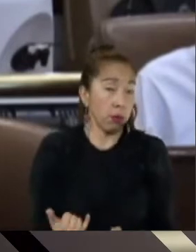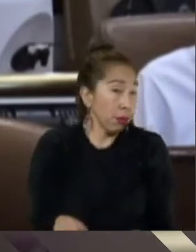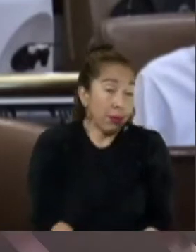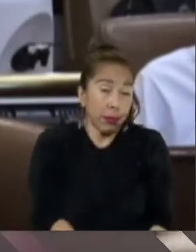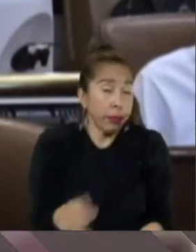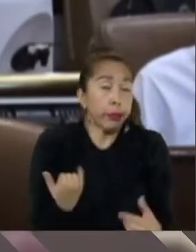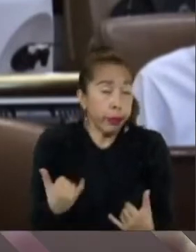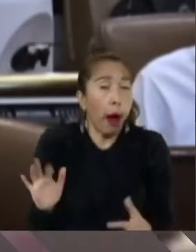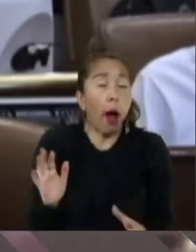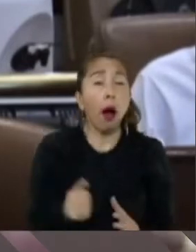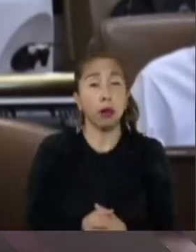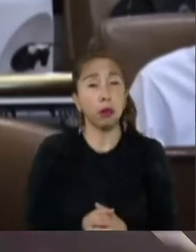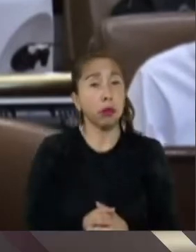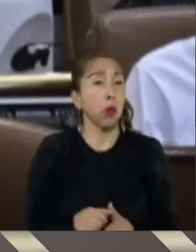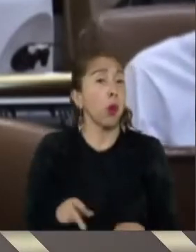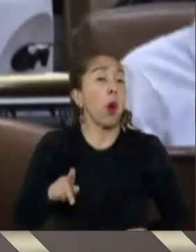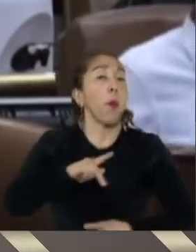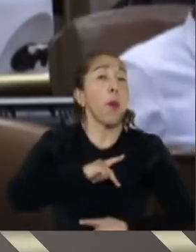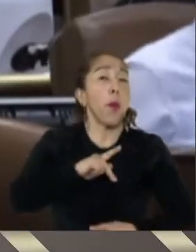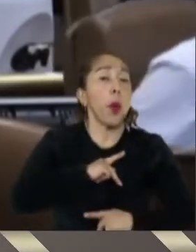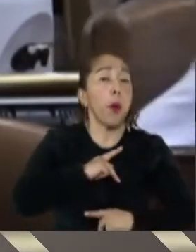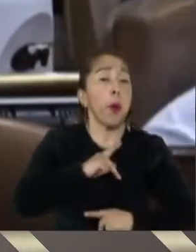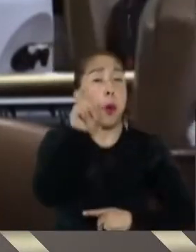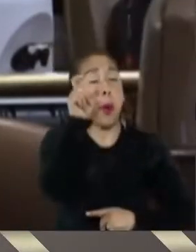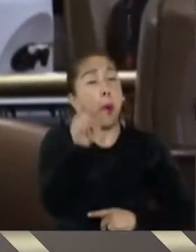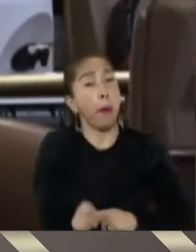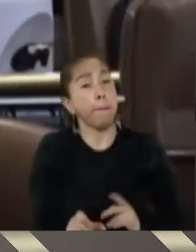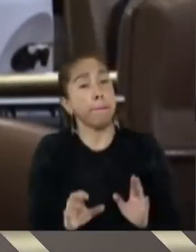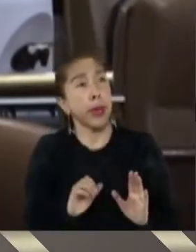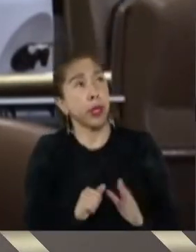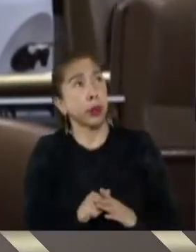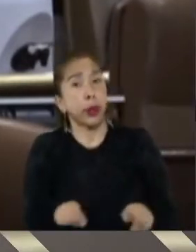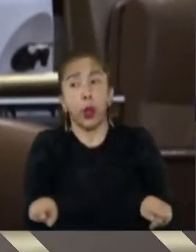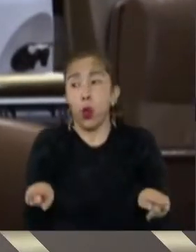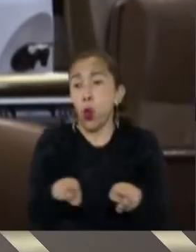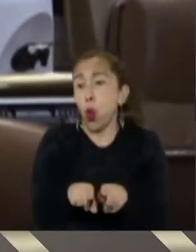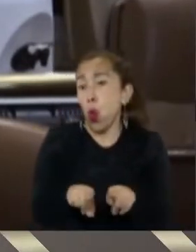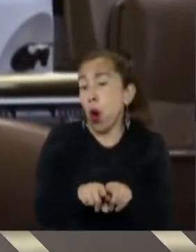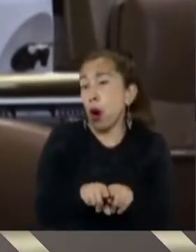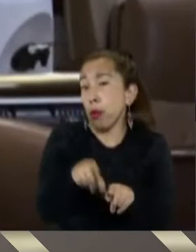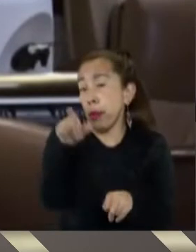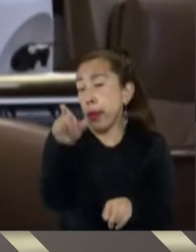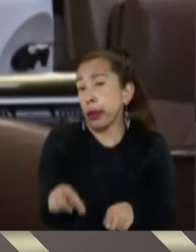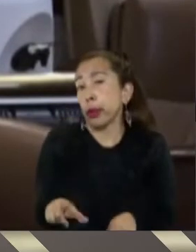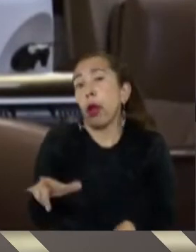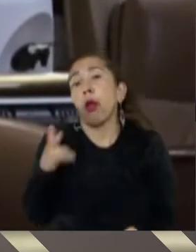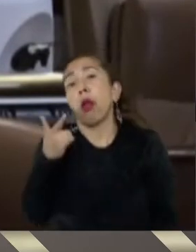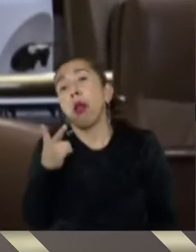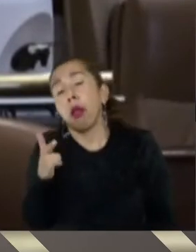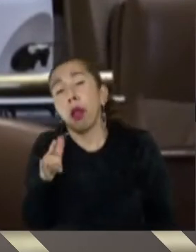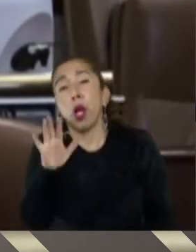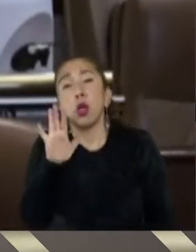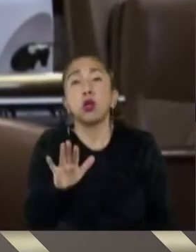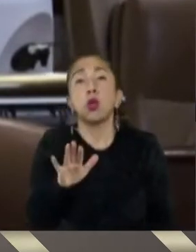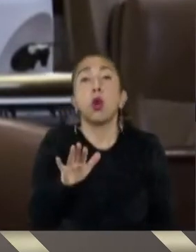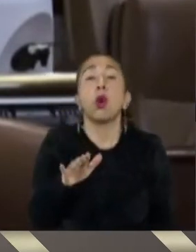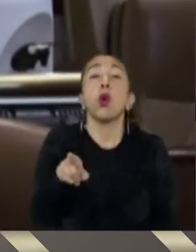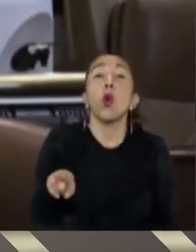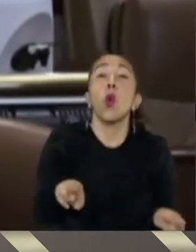que llegó ahí manejada o como títeres de iván duque de uribe